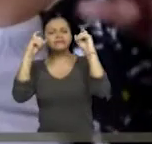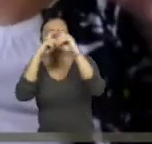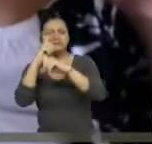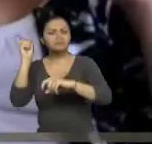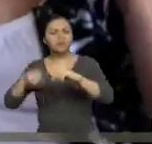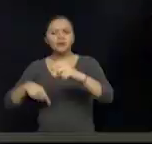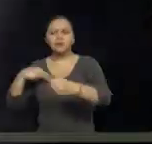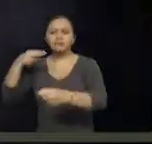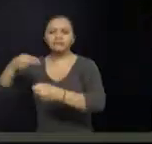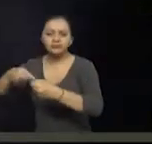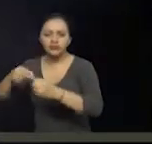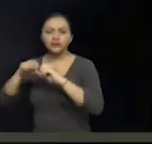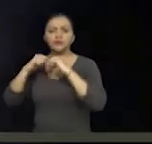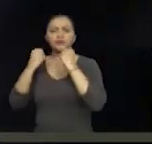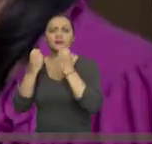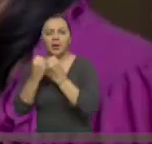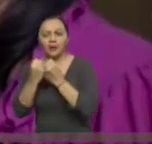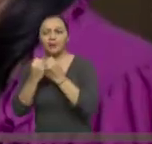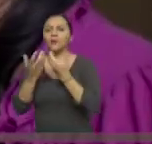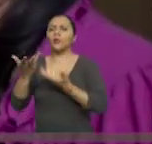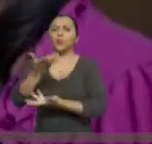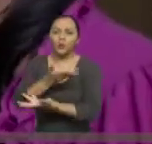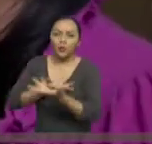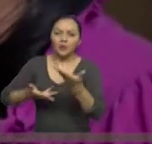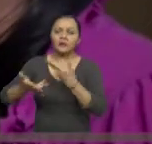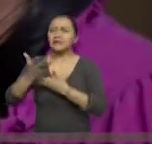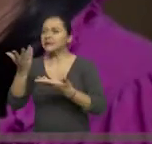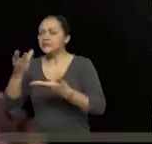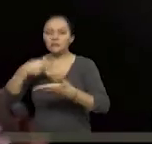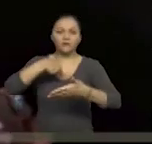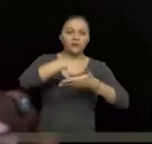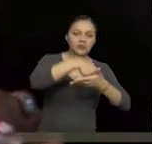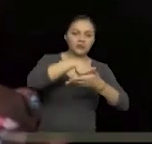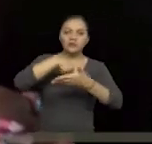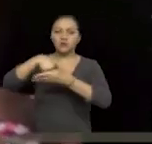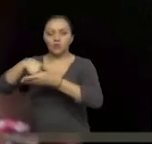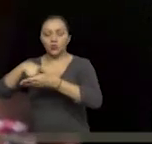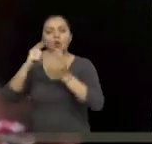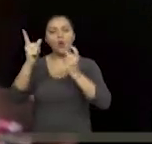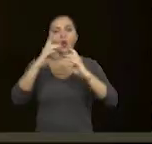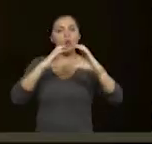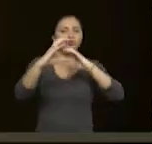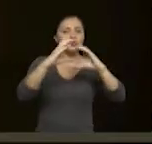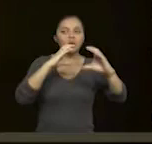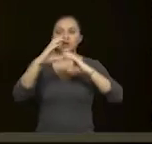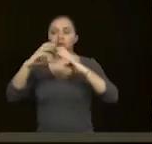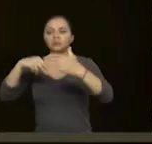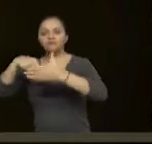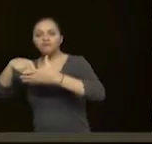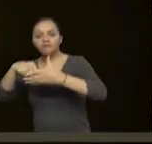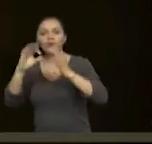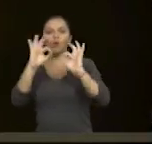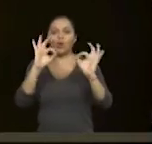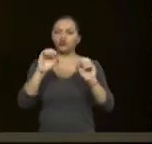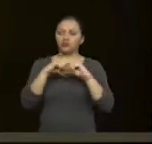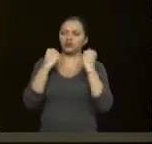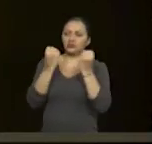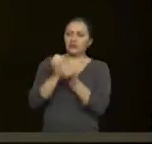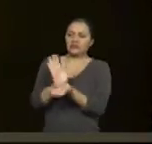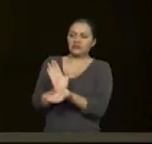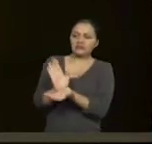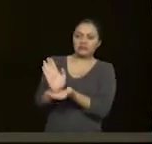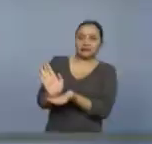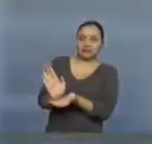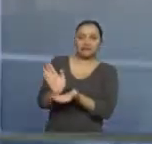dentro de la sociedad al interactuar con barreras físicas, comunicacionales y actitudinales de la sociedad.